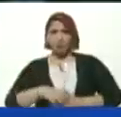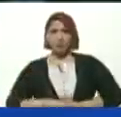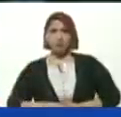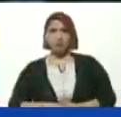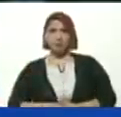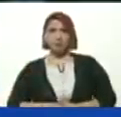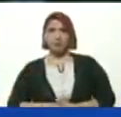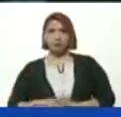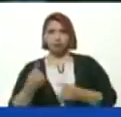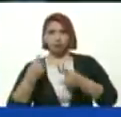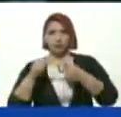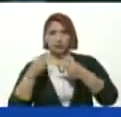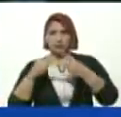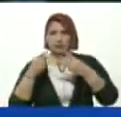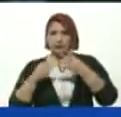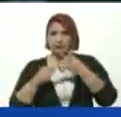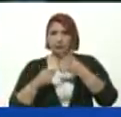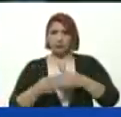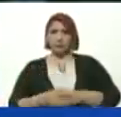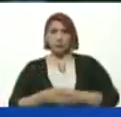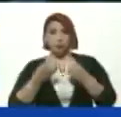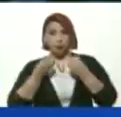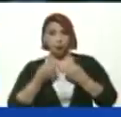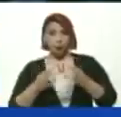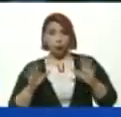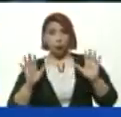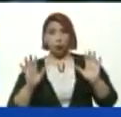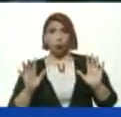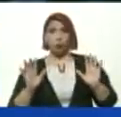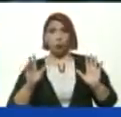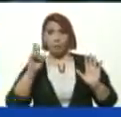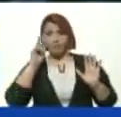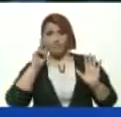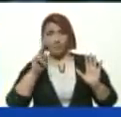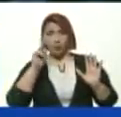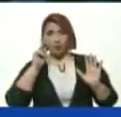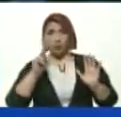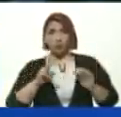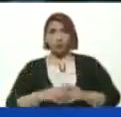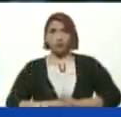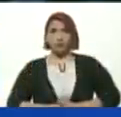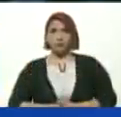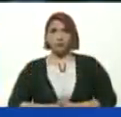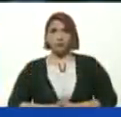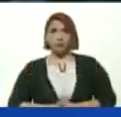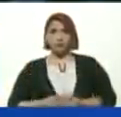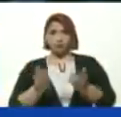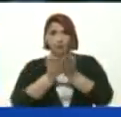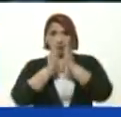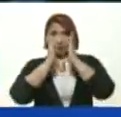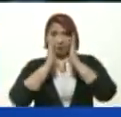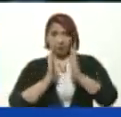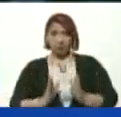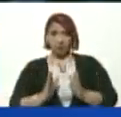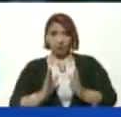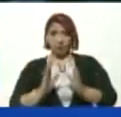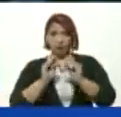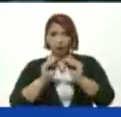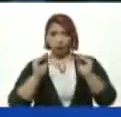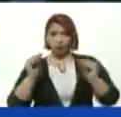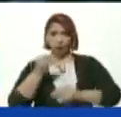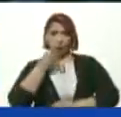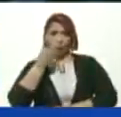Etcétera Etcétera Bueno Profesor Rector Estudiante Muchachas